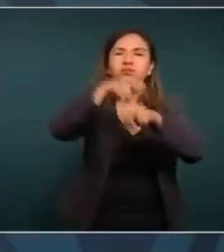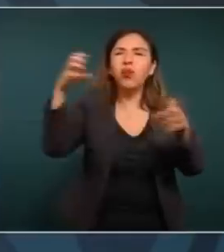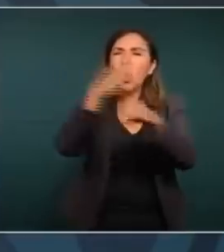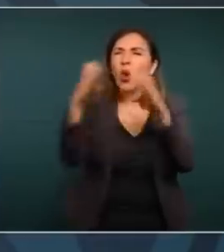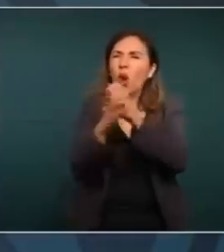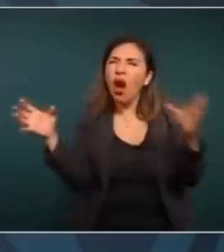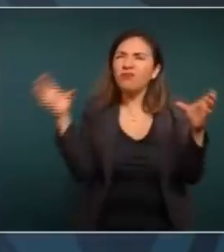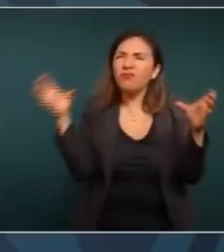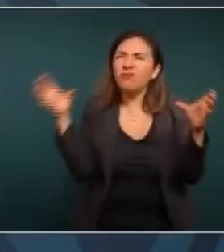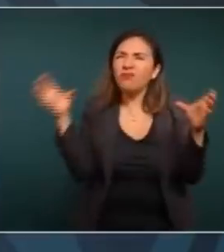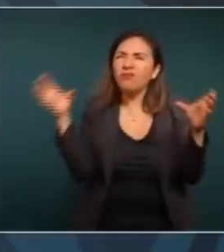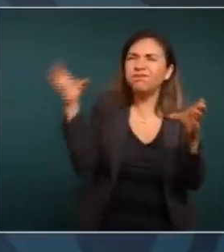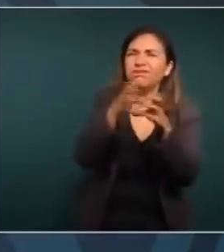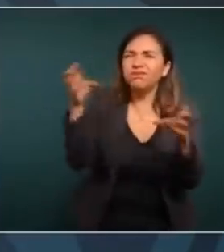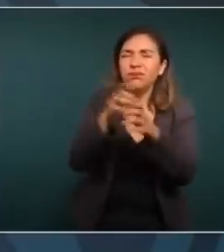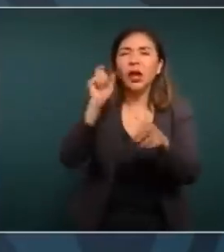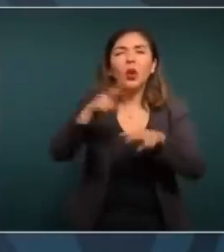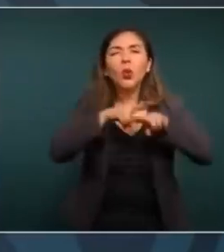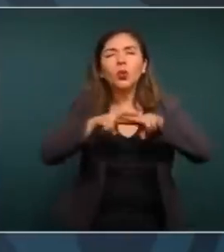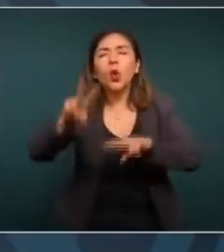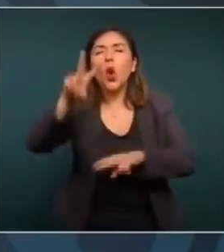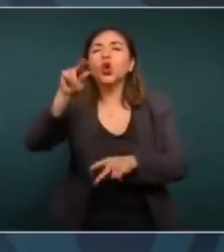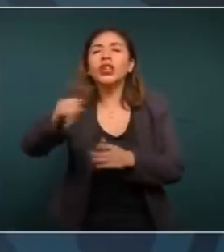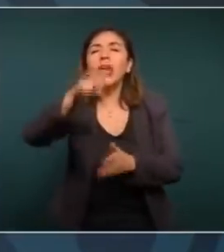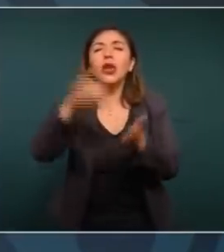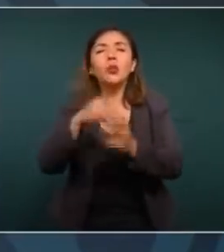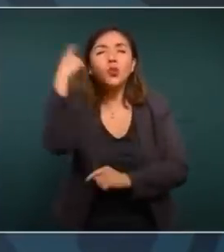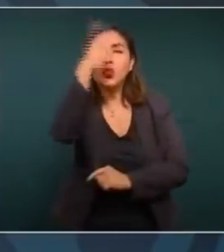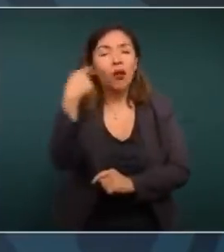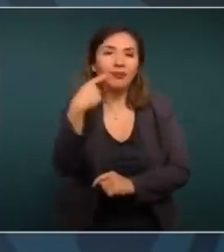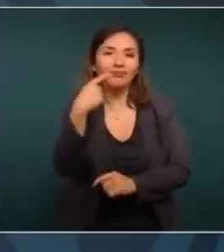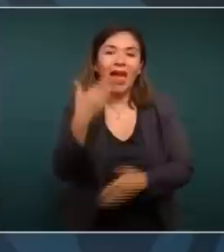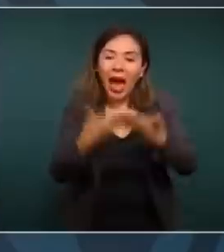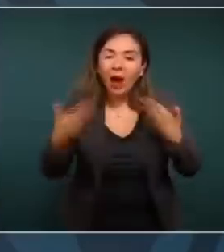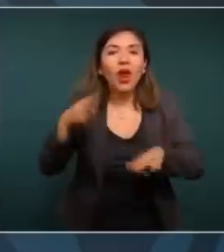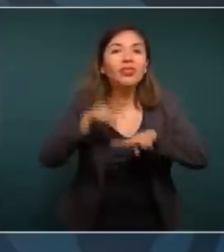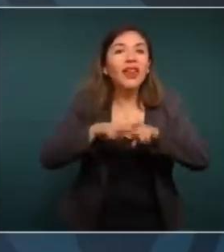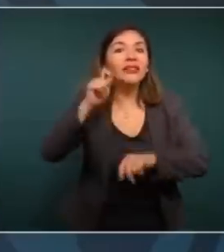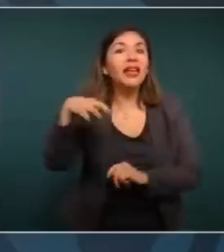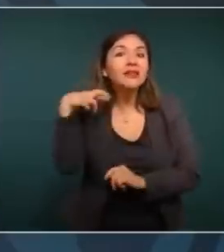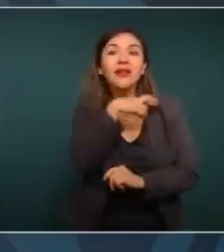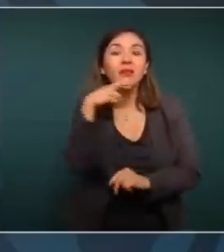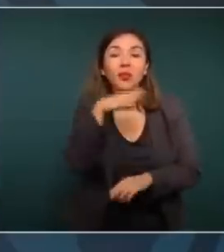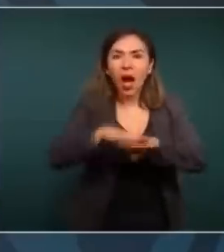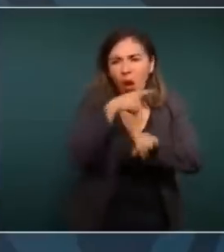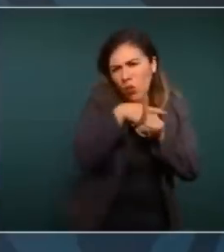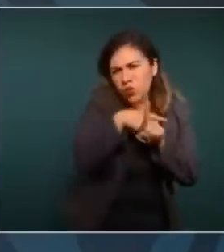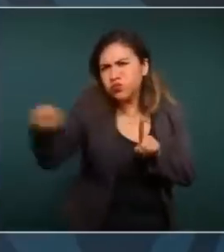a 80 kilómetros por hora, va a ser un tren rápido que se va a desplazar